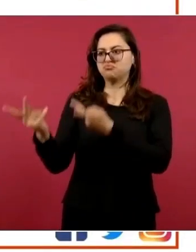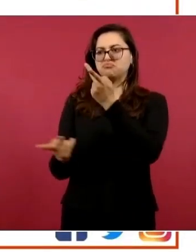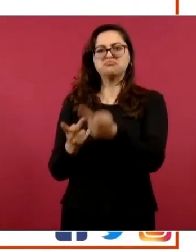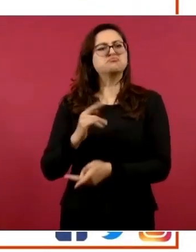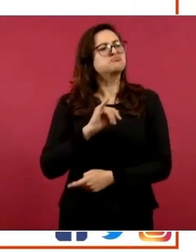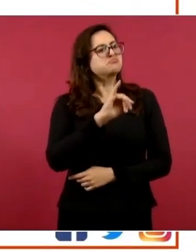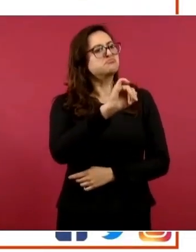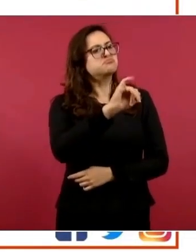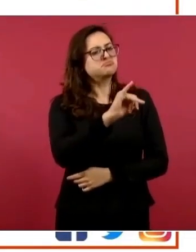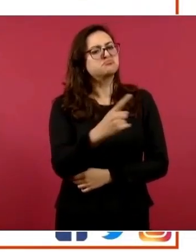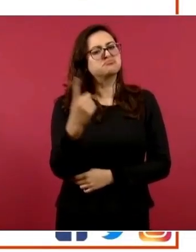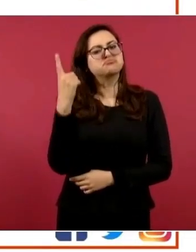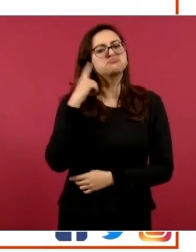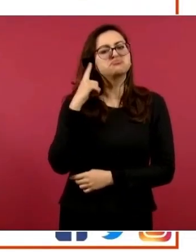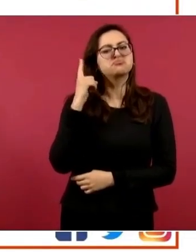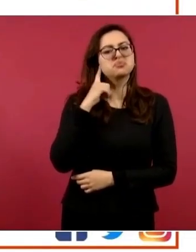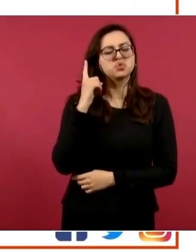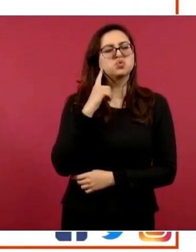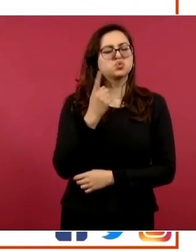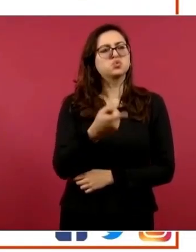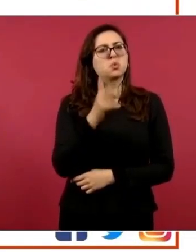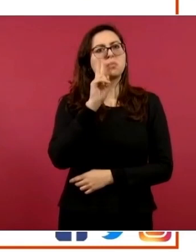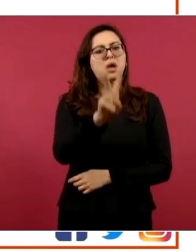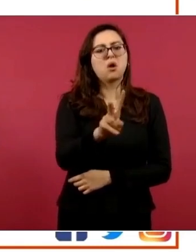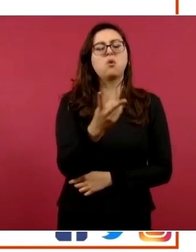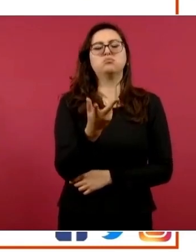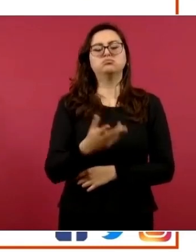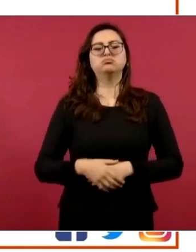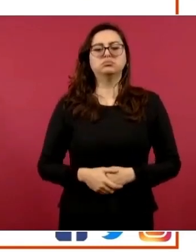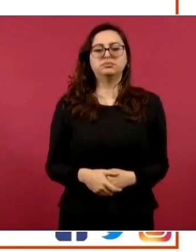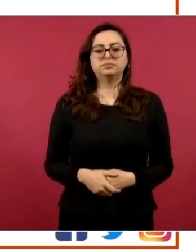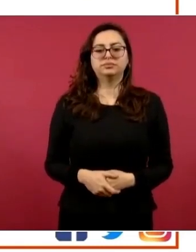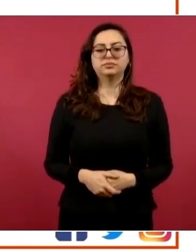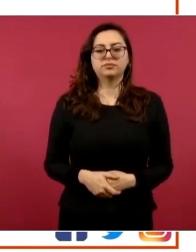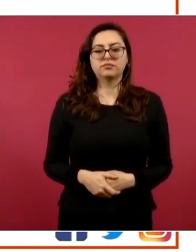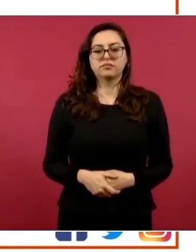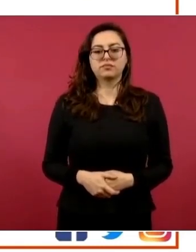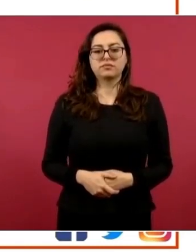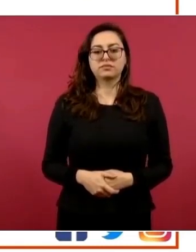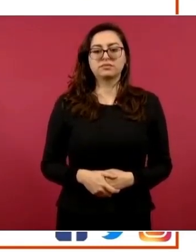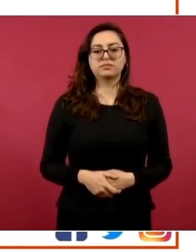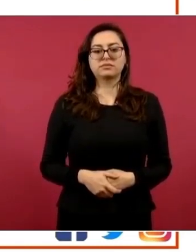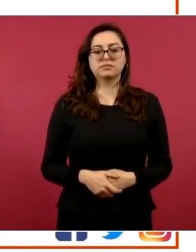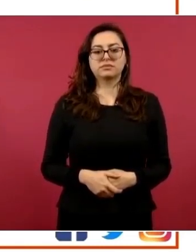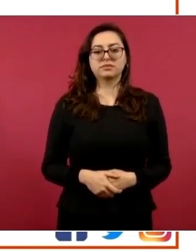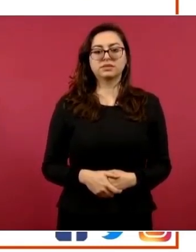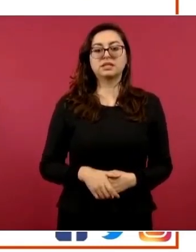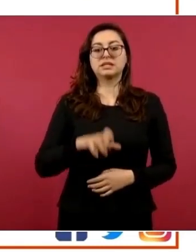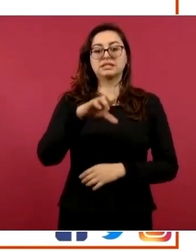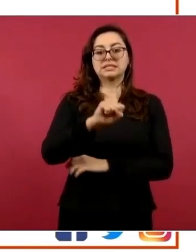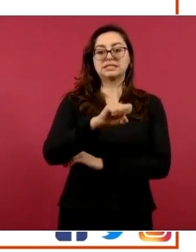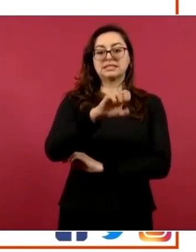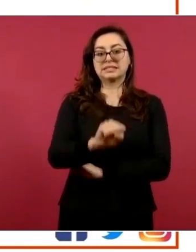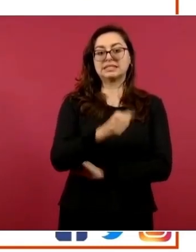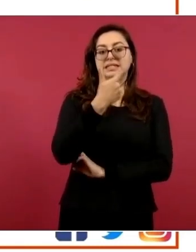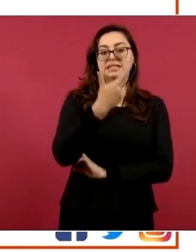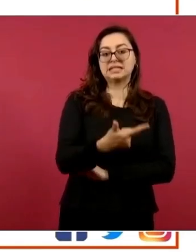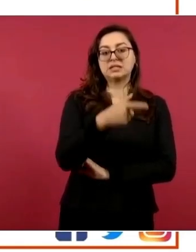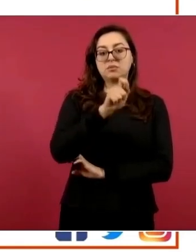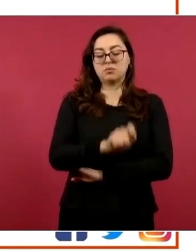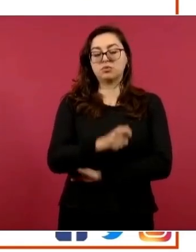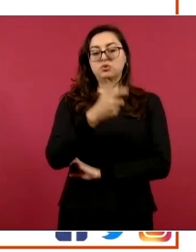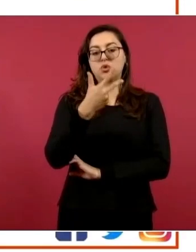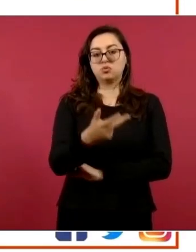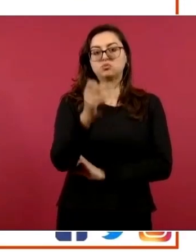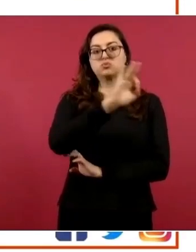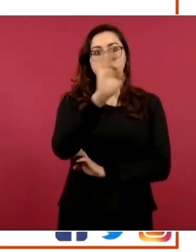mañanera, 72 por ciento. El 67.8 por ciento aceptó que las mañaneras